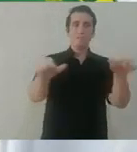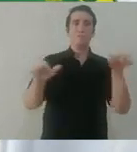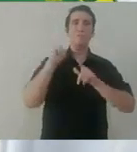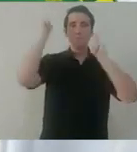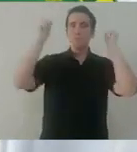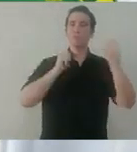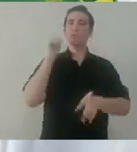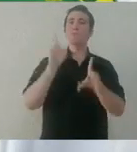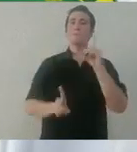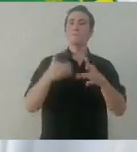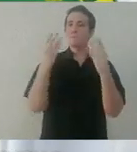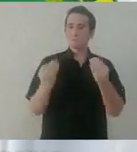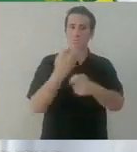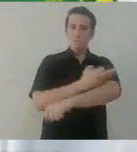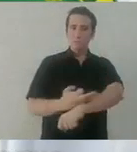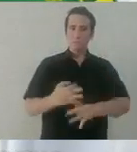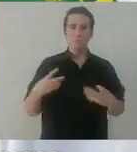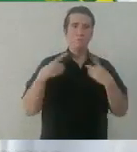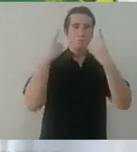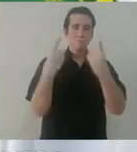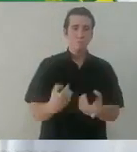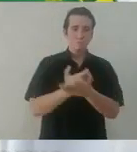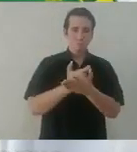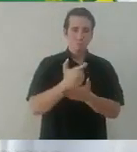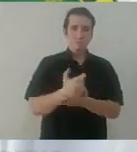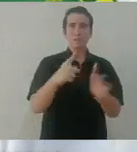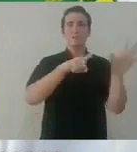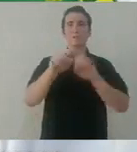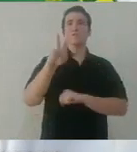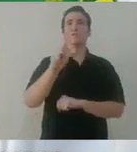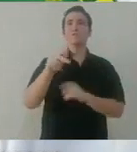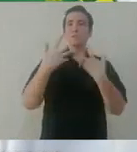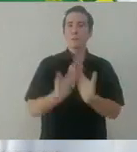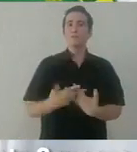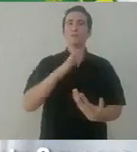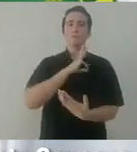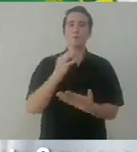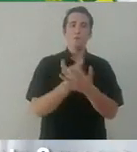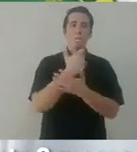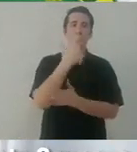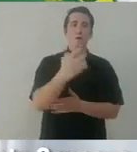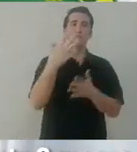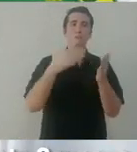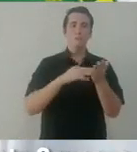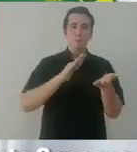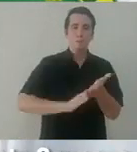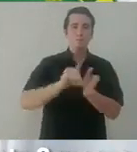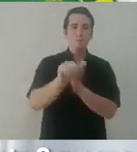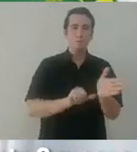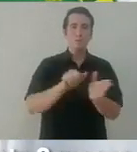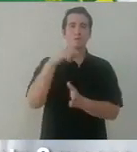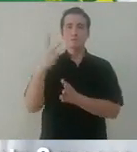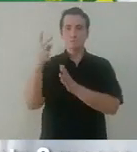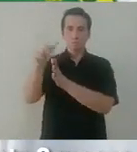turístico del cual dependen miles de familias, estamos otorgando financiamiento a 180 empresas para que puedan pagar 3.000 pesos